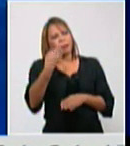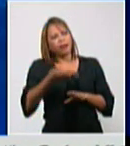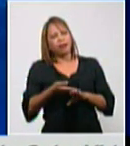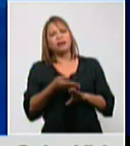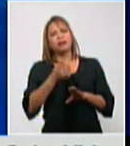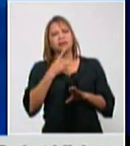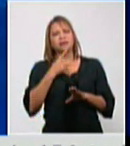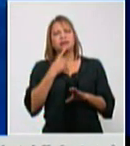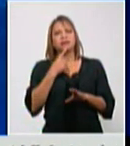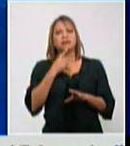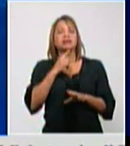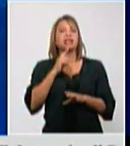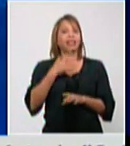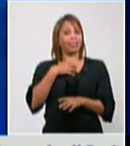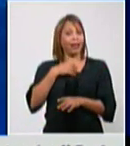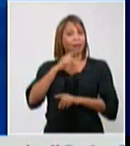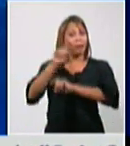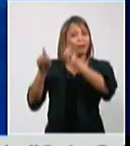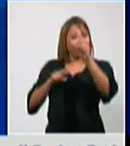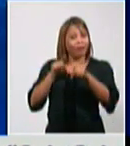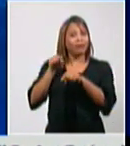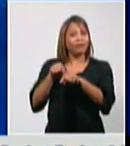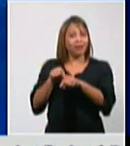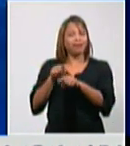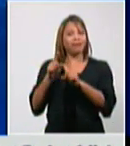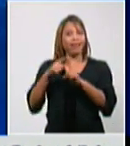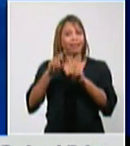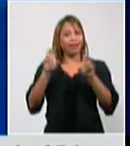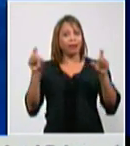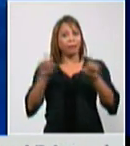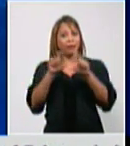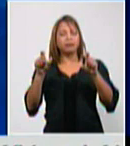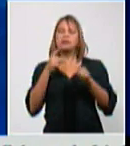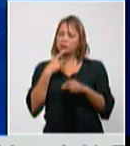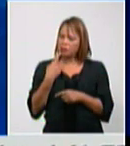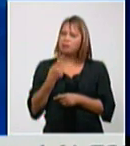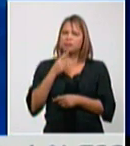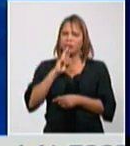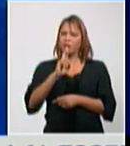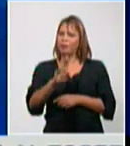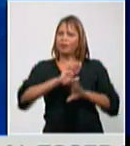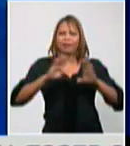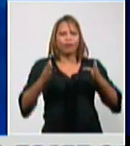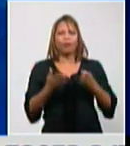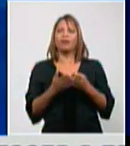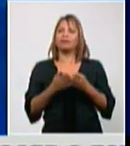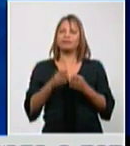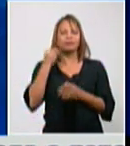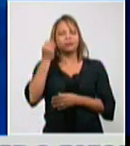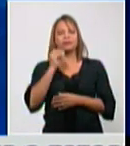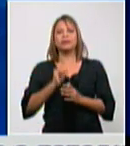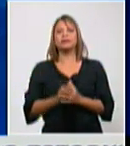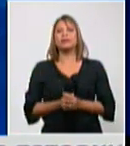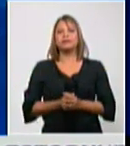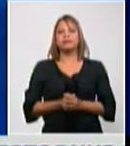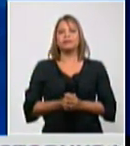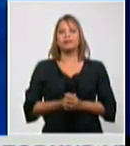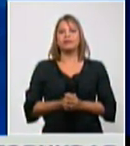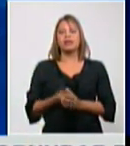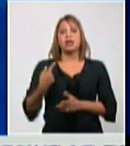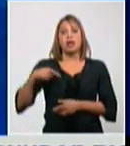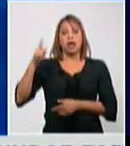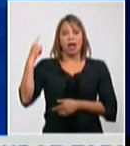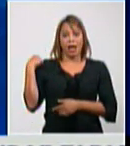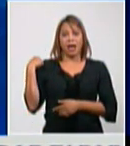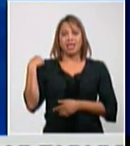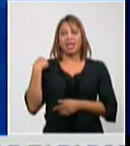algunas interrogantes de este tema y vamos a tratar de satisfacerlas ahí ayer en la en la